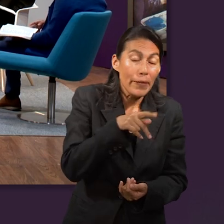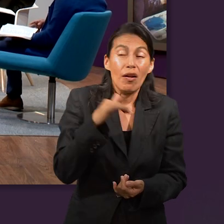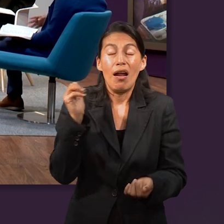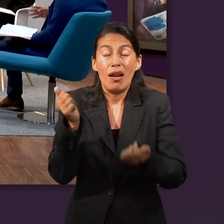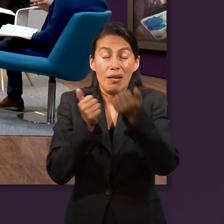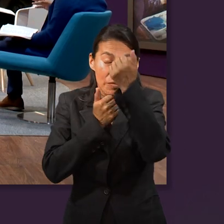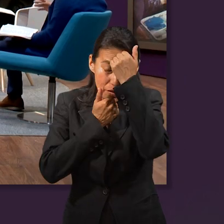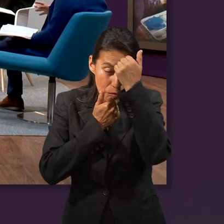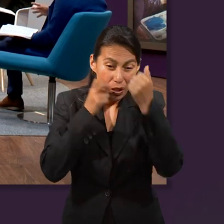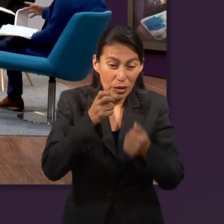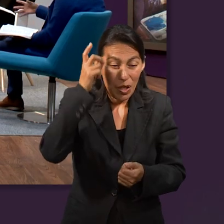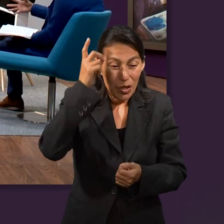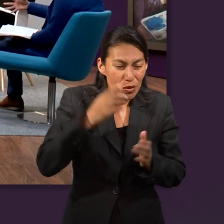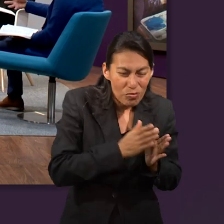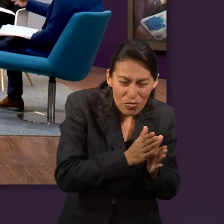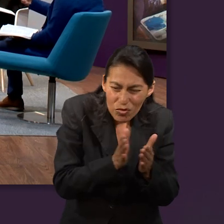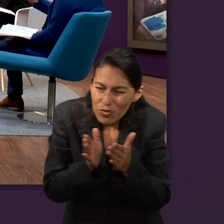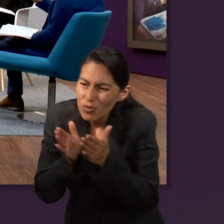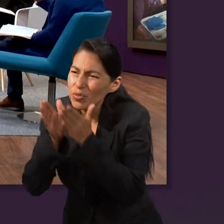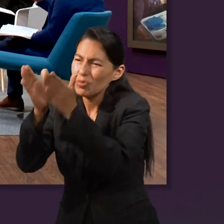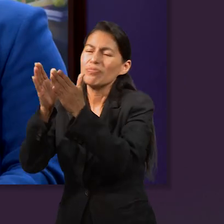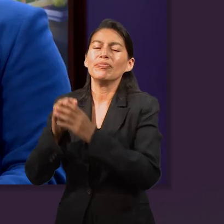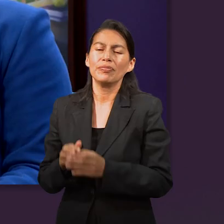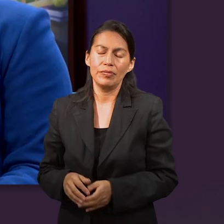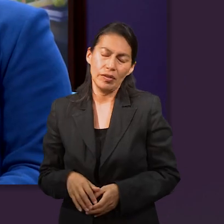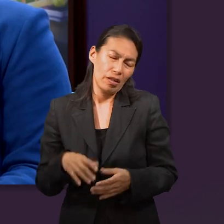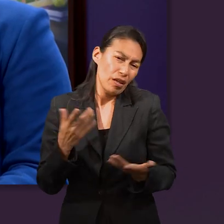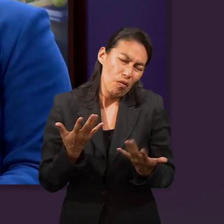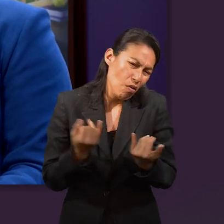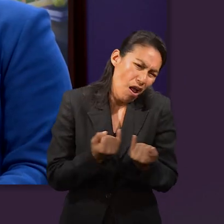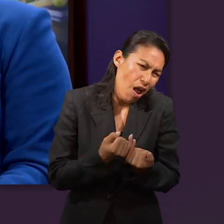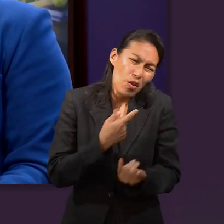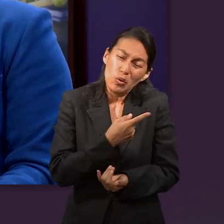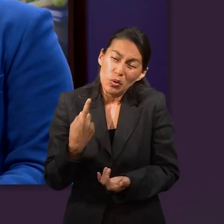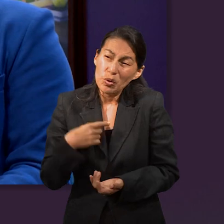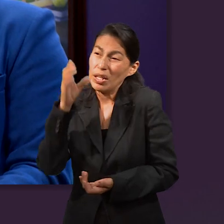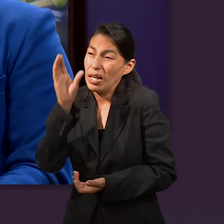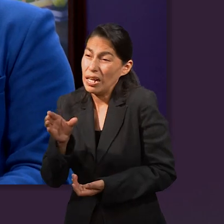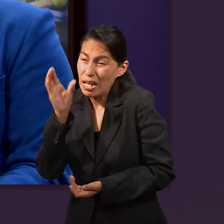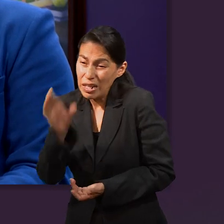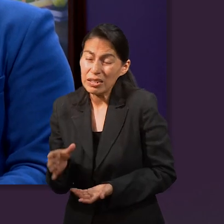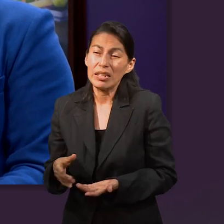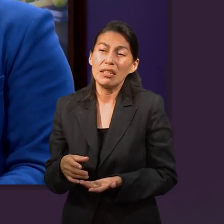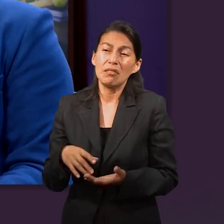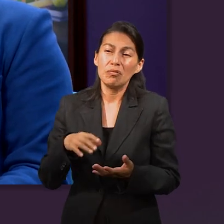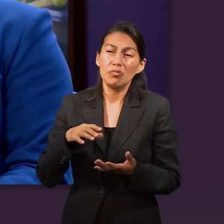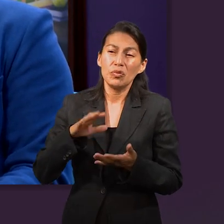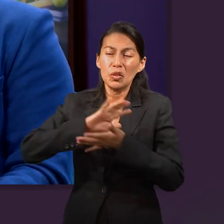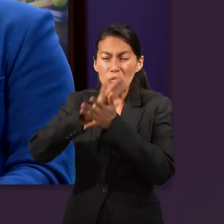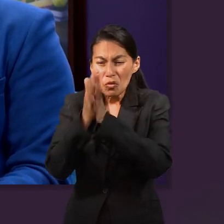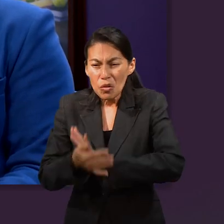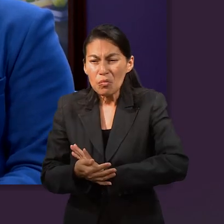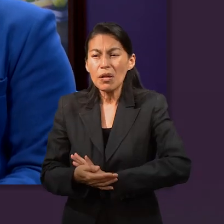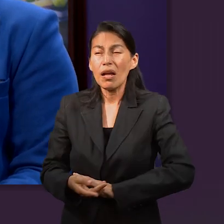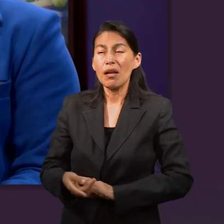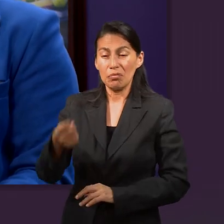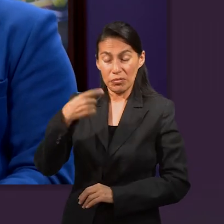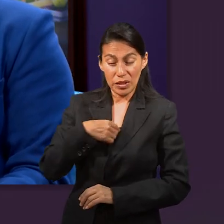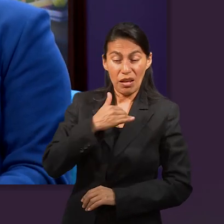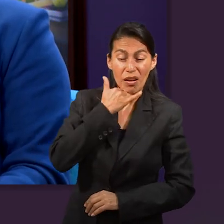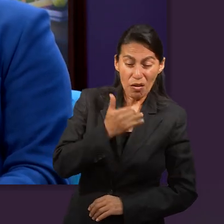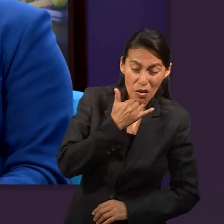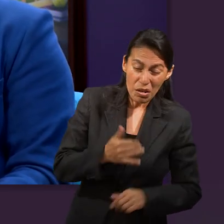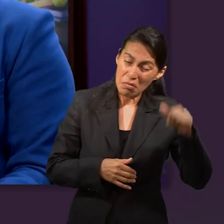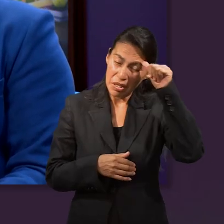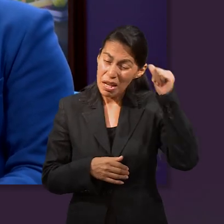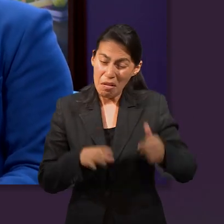destino final. La forma en que moldea nuestro carácter bajo nuestros propios errores. O sea, toma los errores y hace